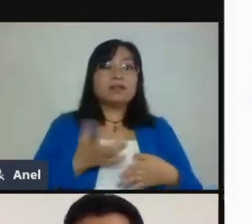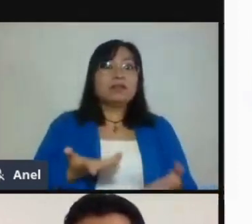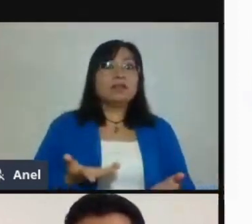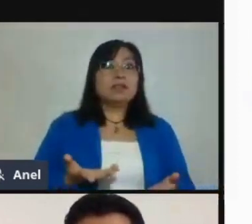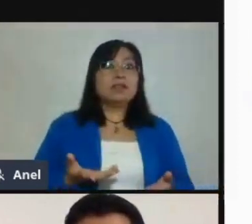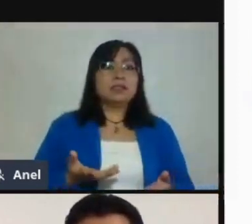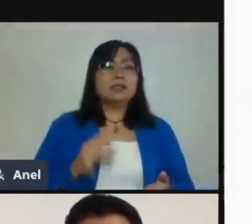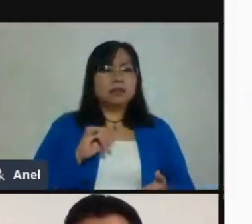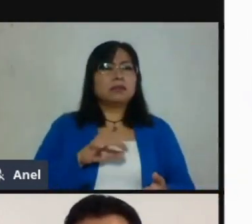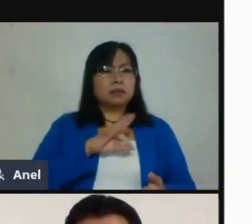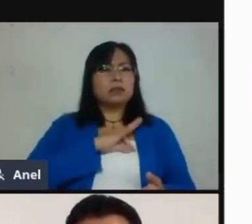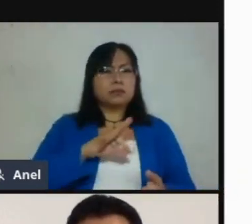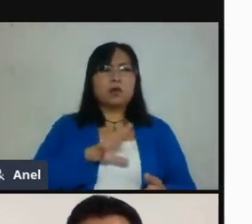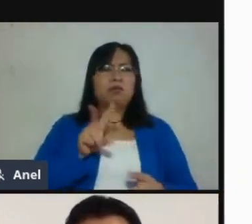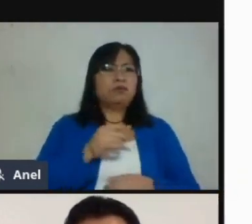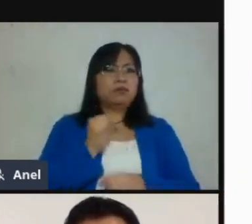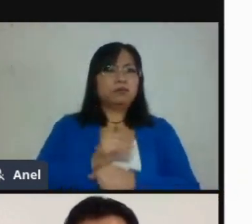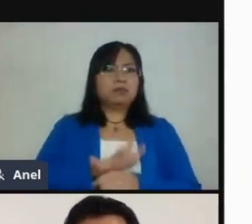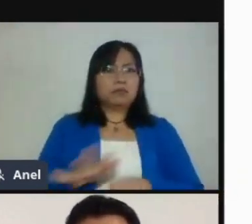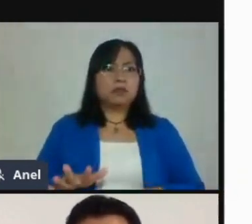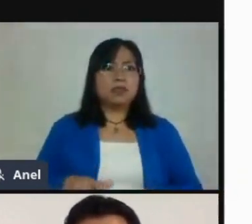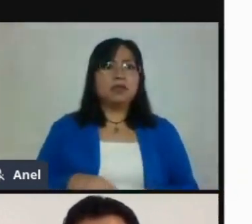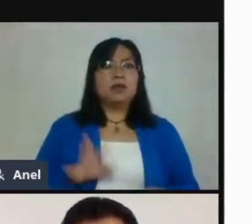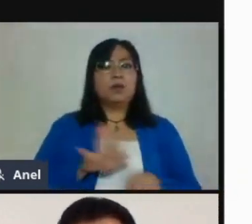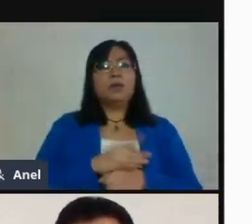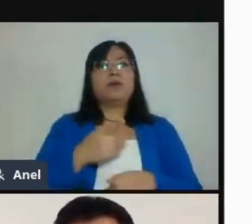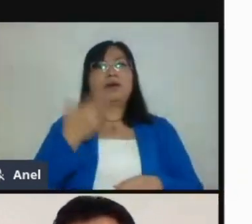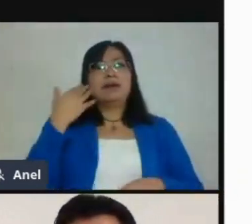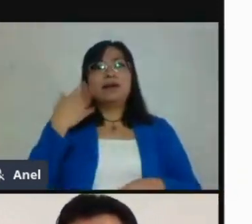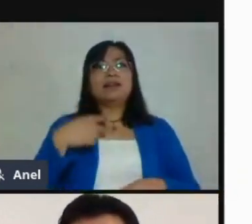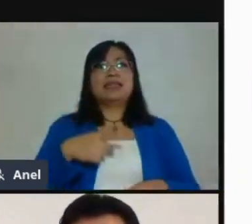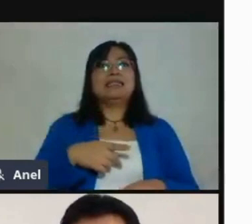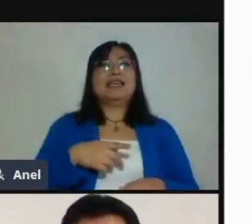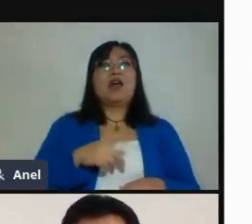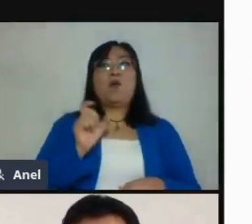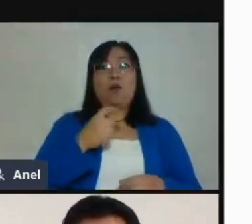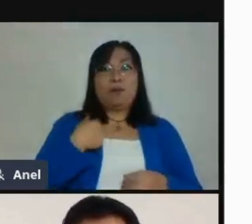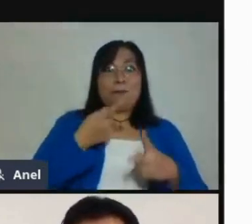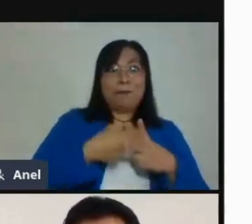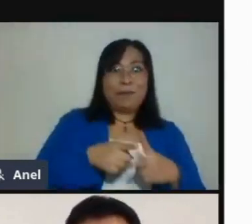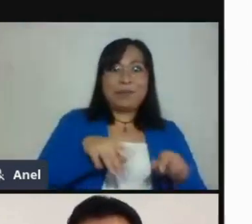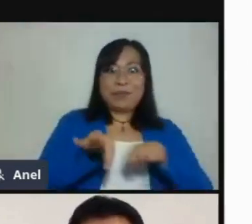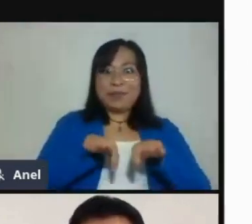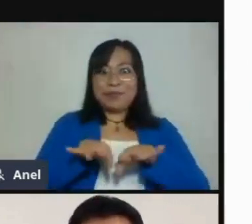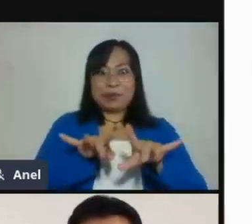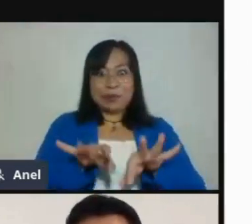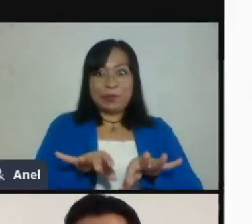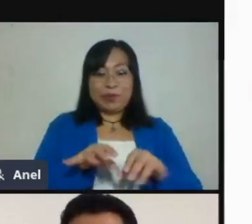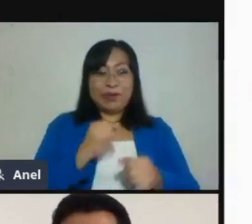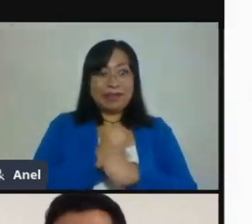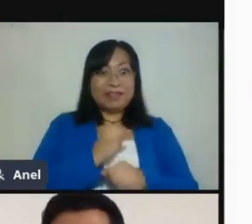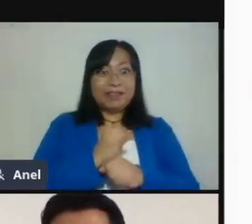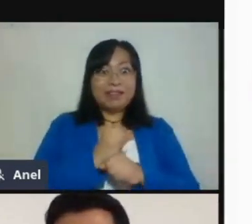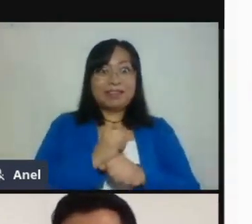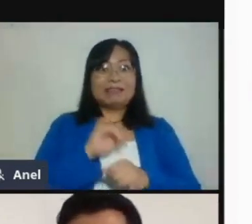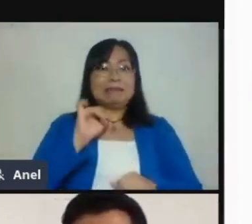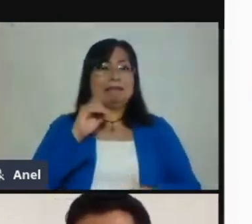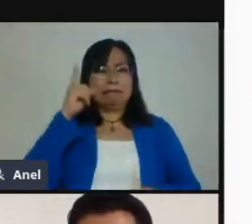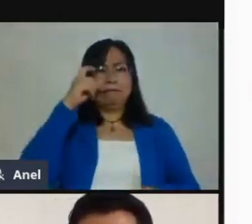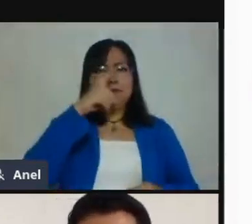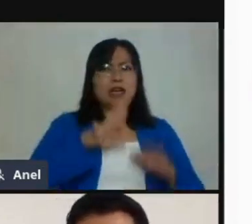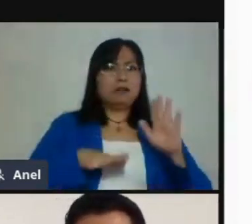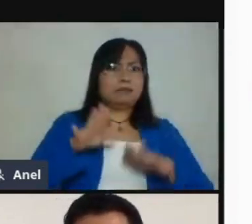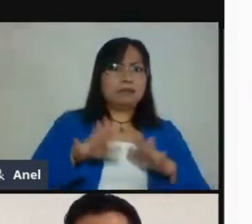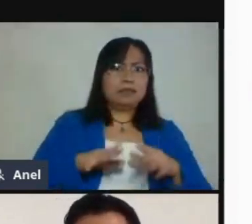íbamos, todos en una modalidad en línea, ahí estaban los nervios. Lo que yo les puedo recomendar, independientemente de su grado de